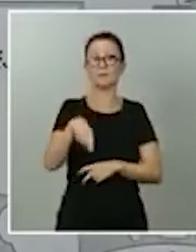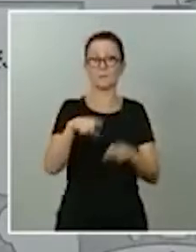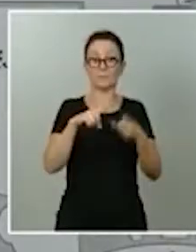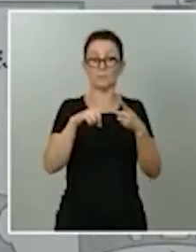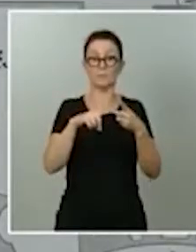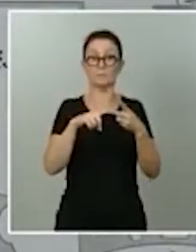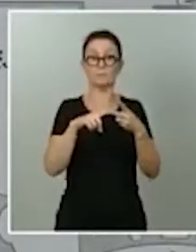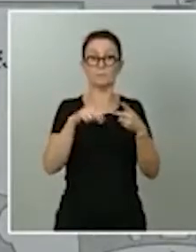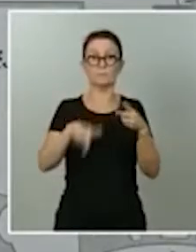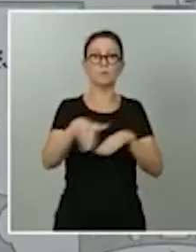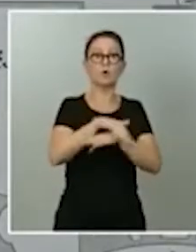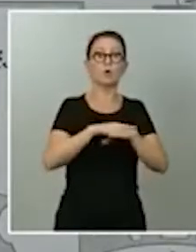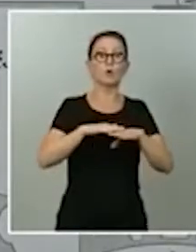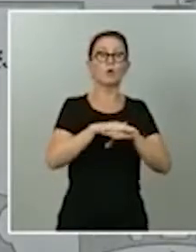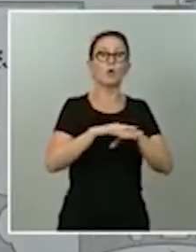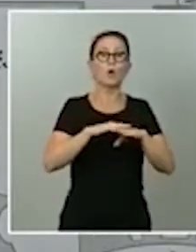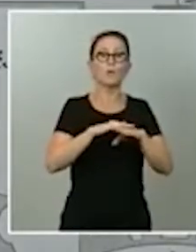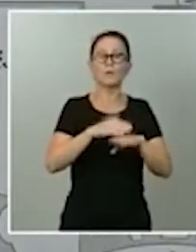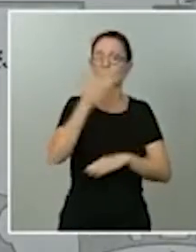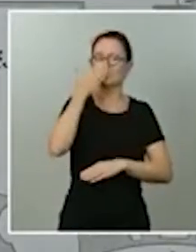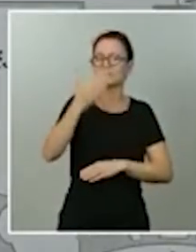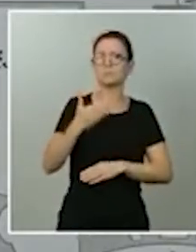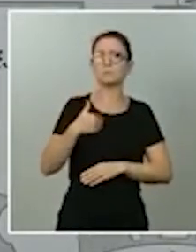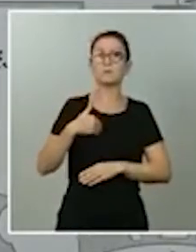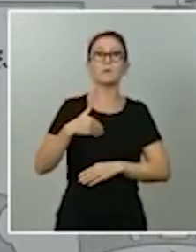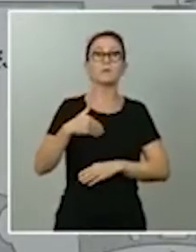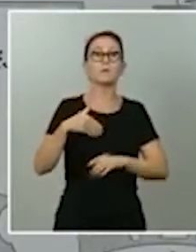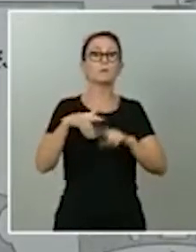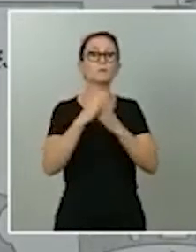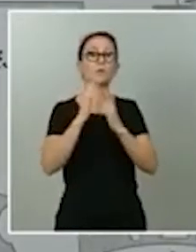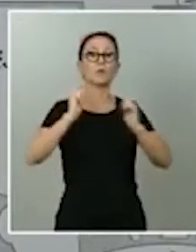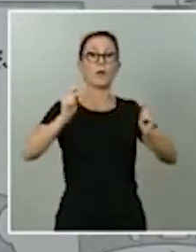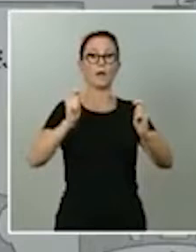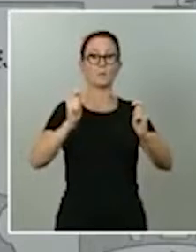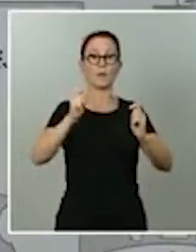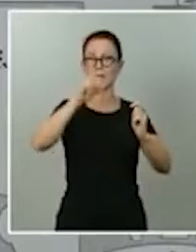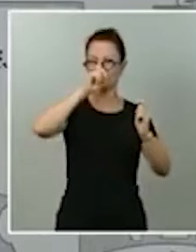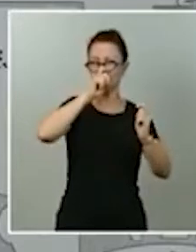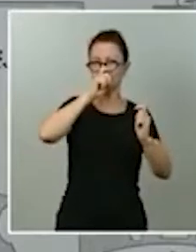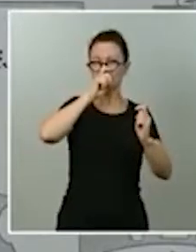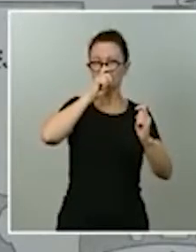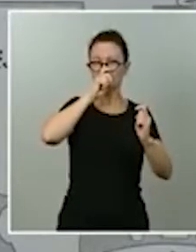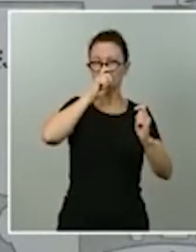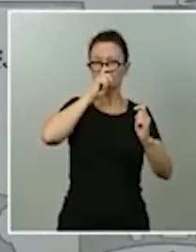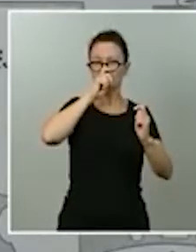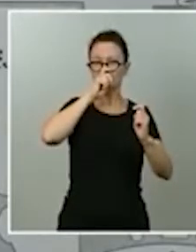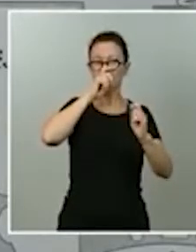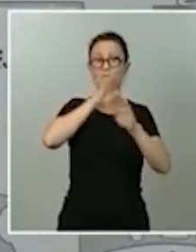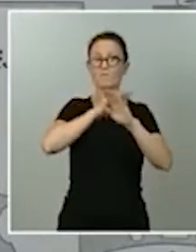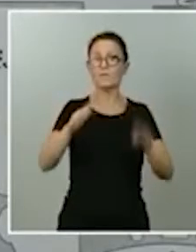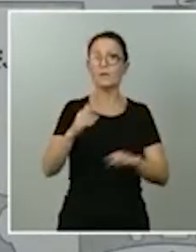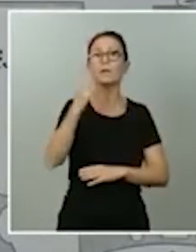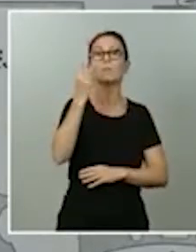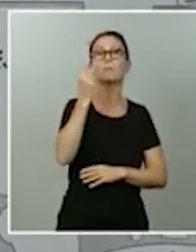¿Cuándo levantamos el estado de alarma? recordémoslo, levantamos el estado de alarma el 21 de junio.